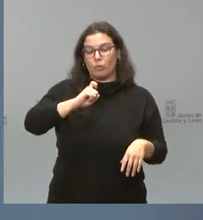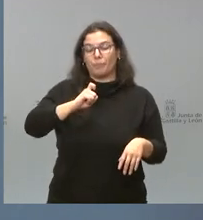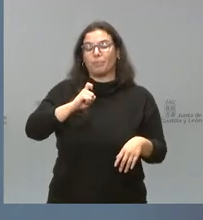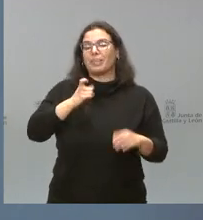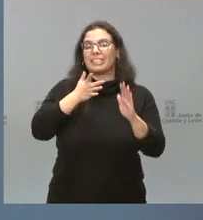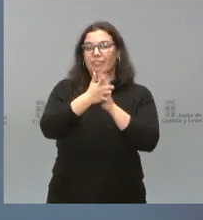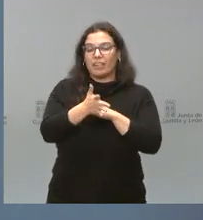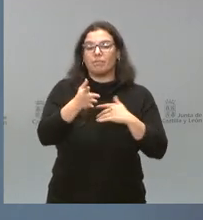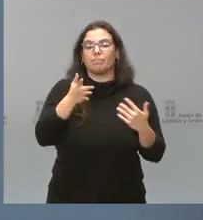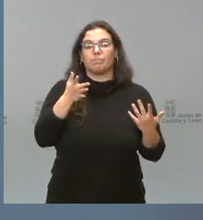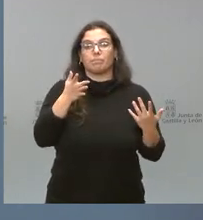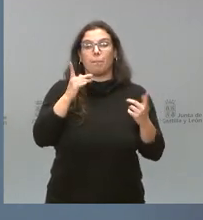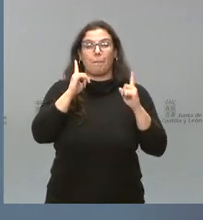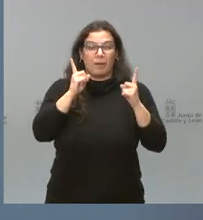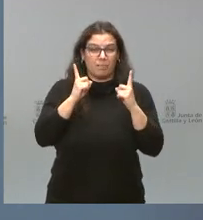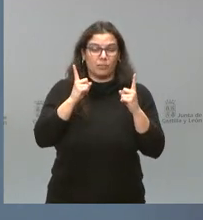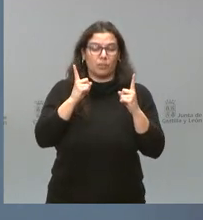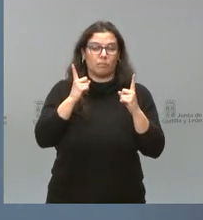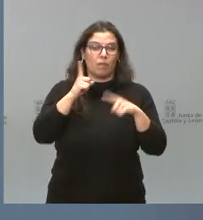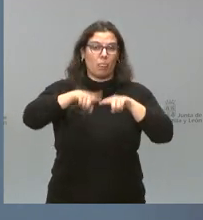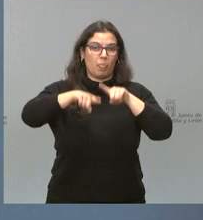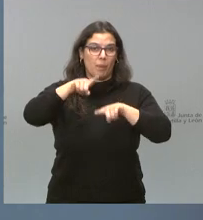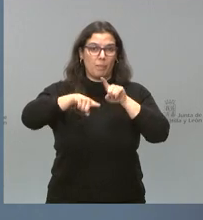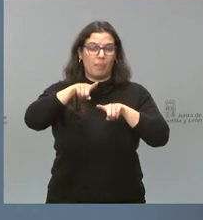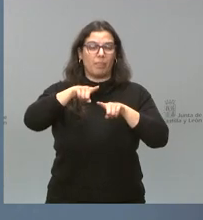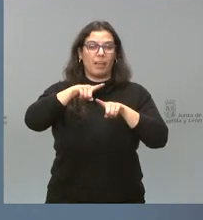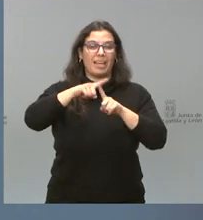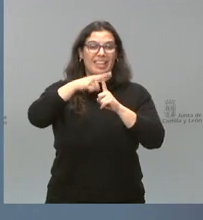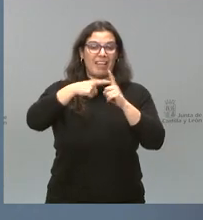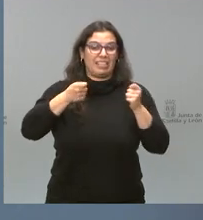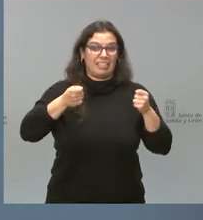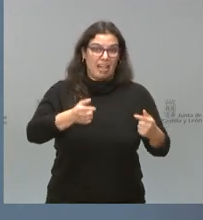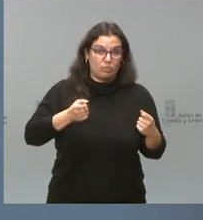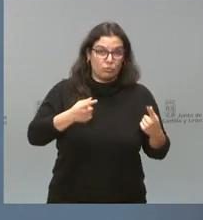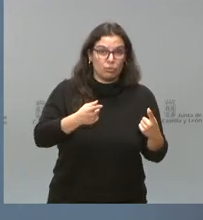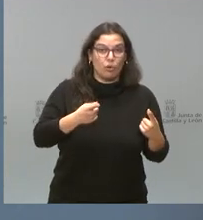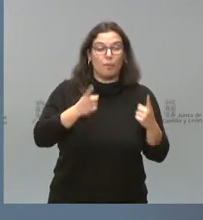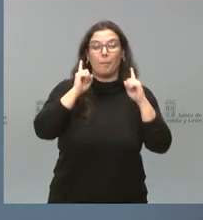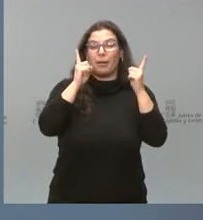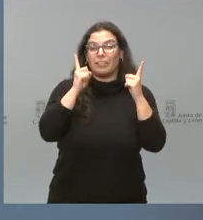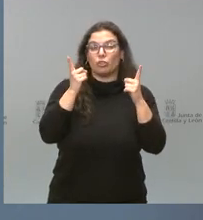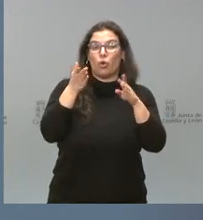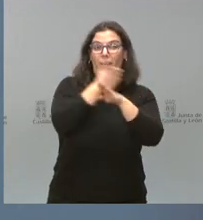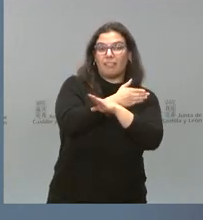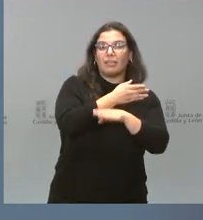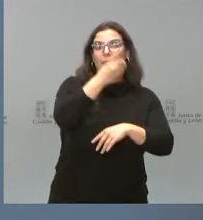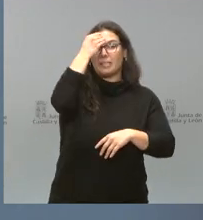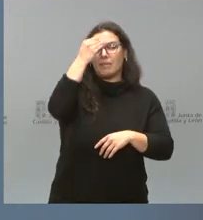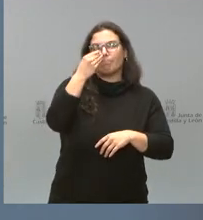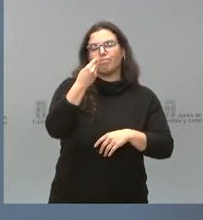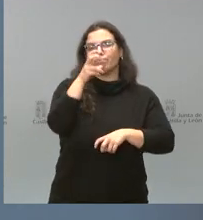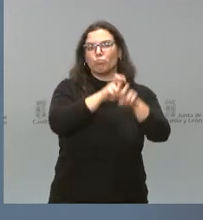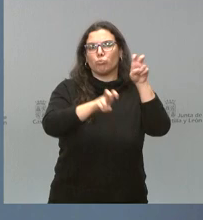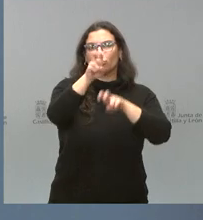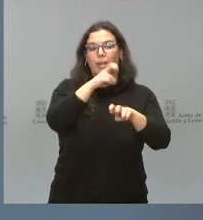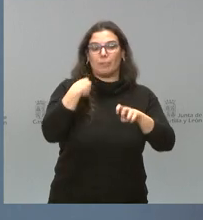tenemos previsto en función del nivel de gasto se preveía la posibilidad de acudir a financiar